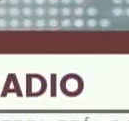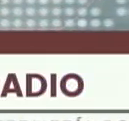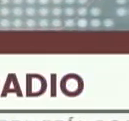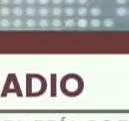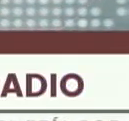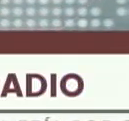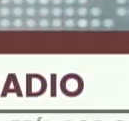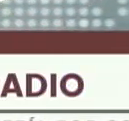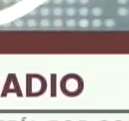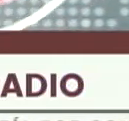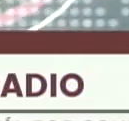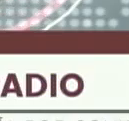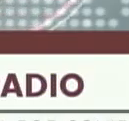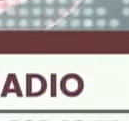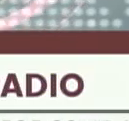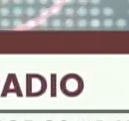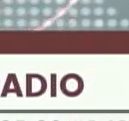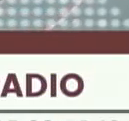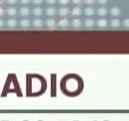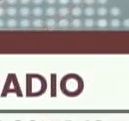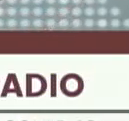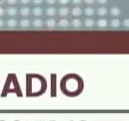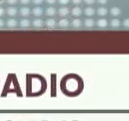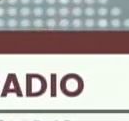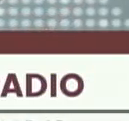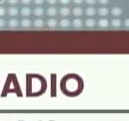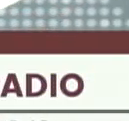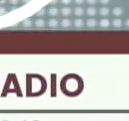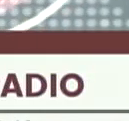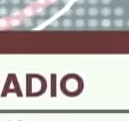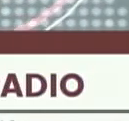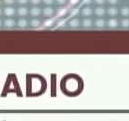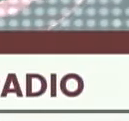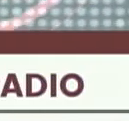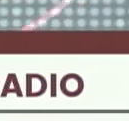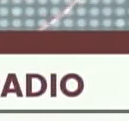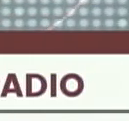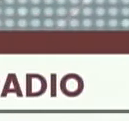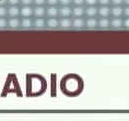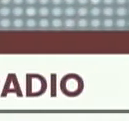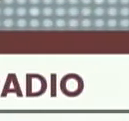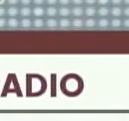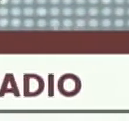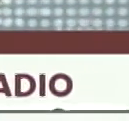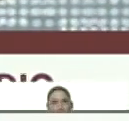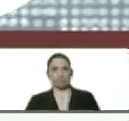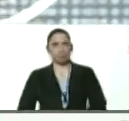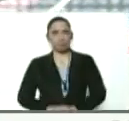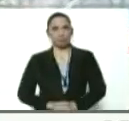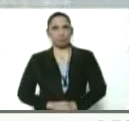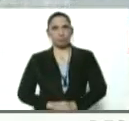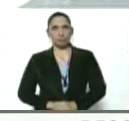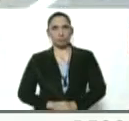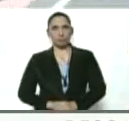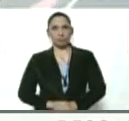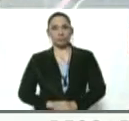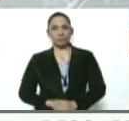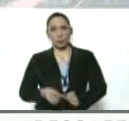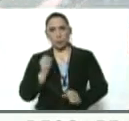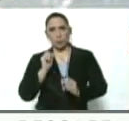hay que decir que eso hace que la gran mayoría de la población siga expuesta a la infección prohibida. Pues, ministro,